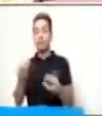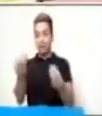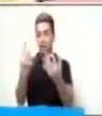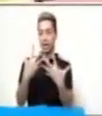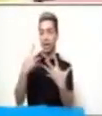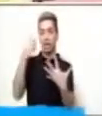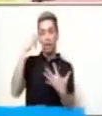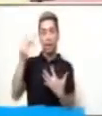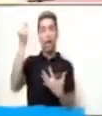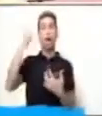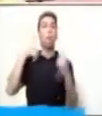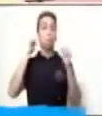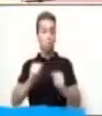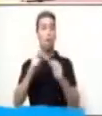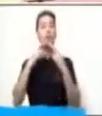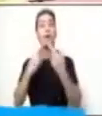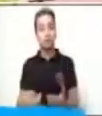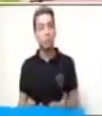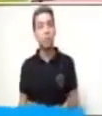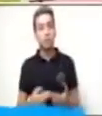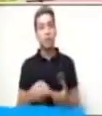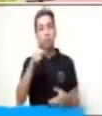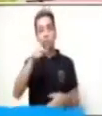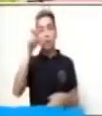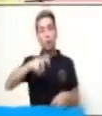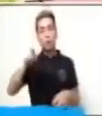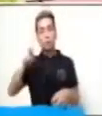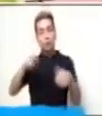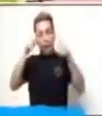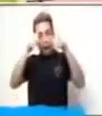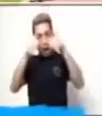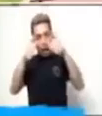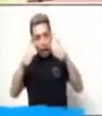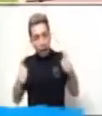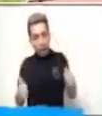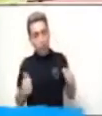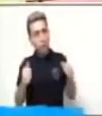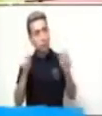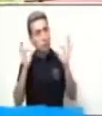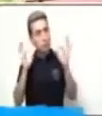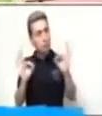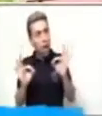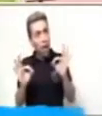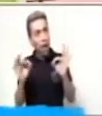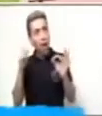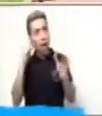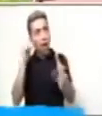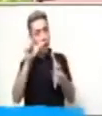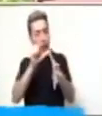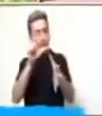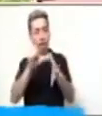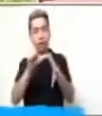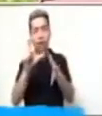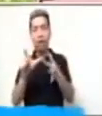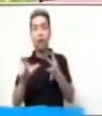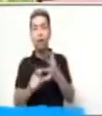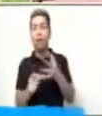adivinanza. Necesitas analizar detenidamente las características que te mencionen.